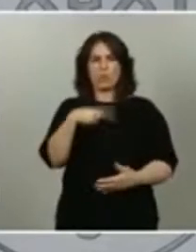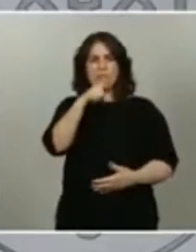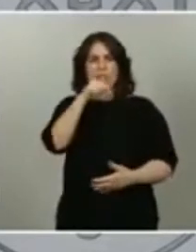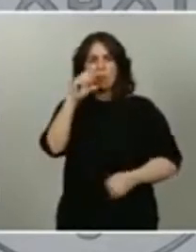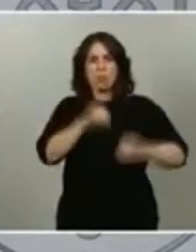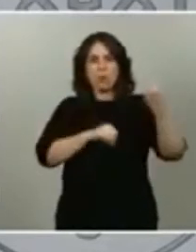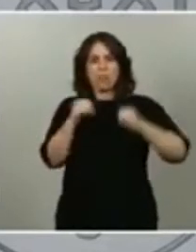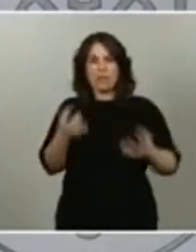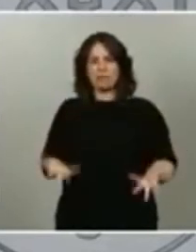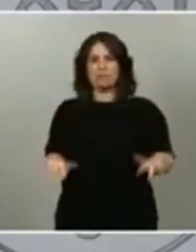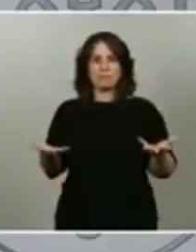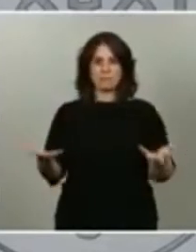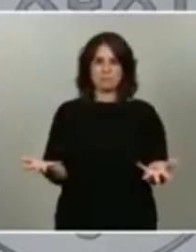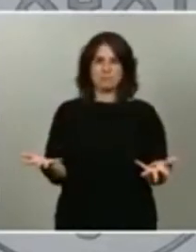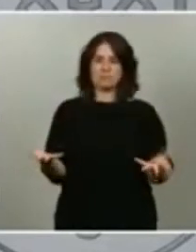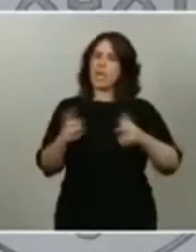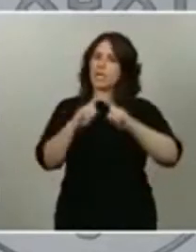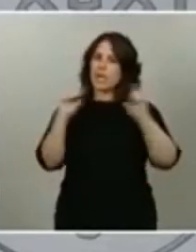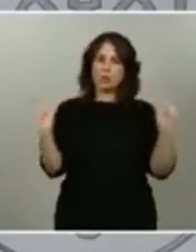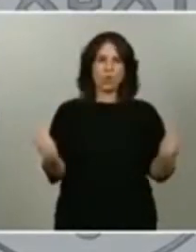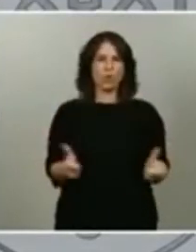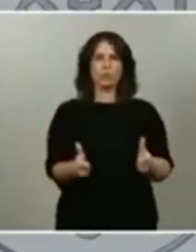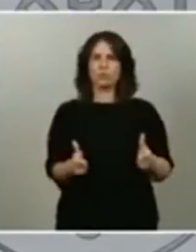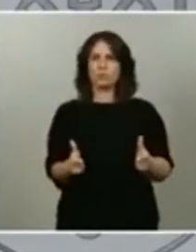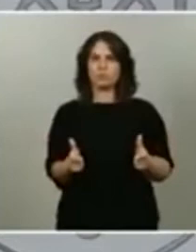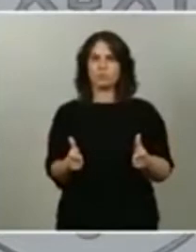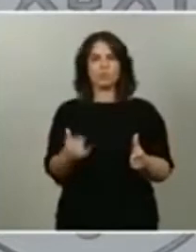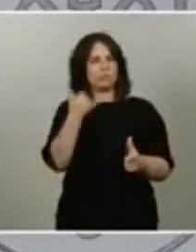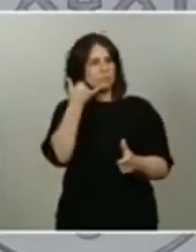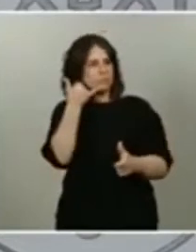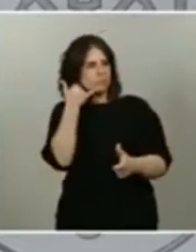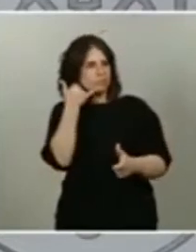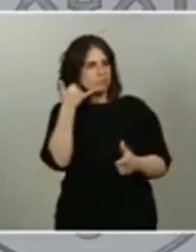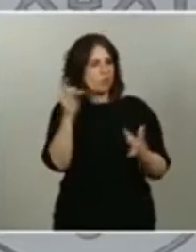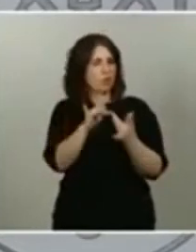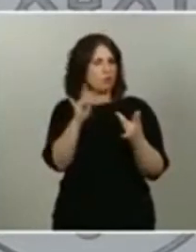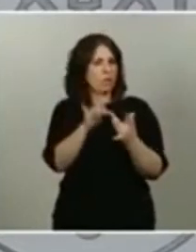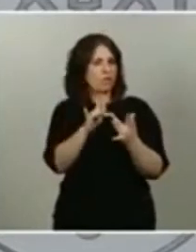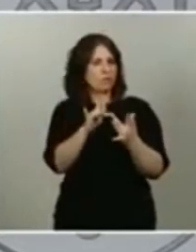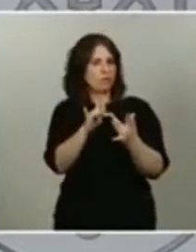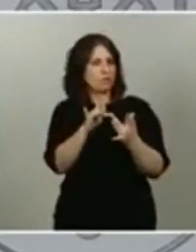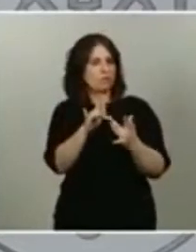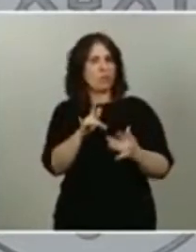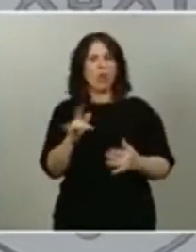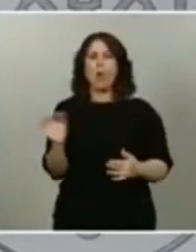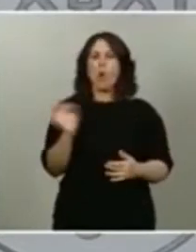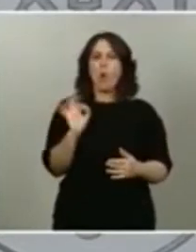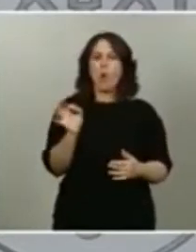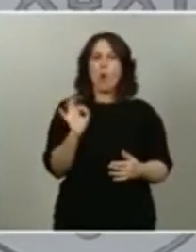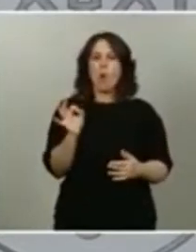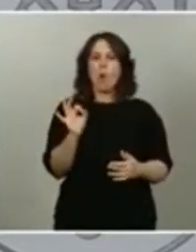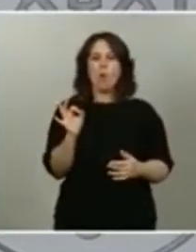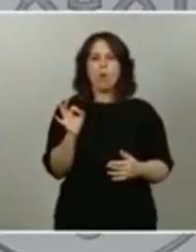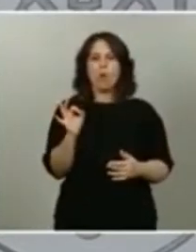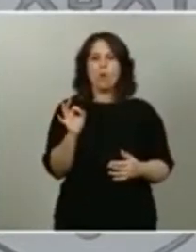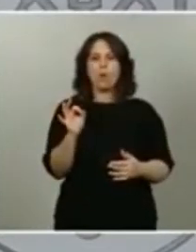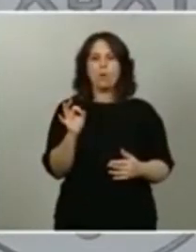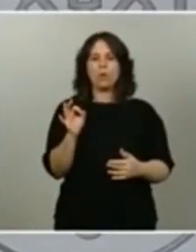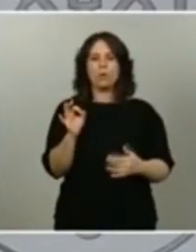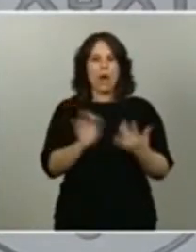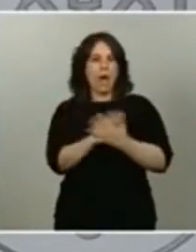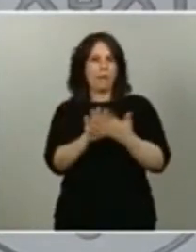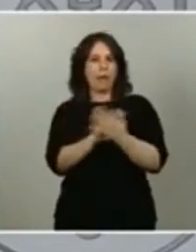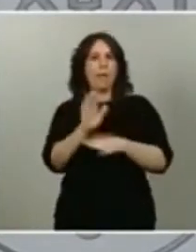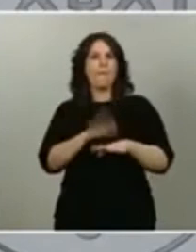podernos reunir, para contactar telefónicamente o para desarrollar todas las posiciones de aproximación que se puedan